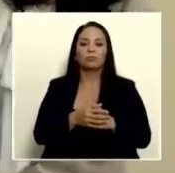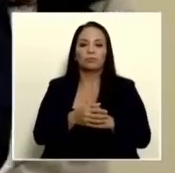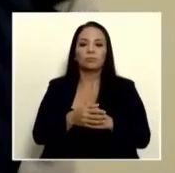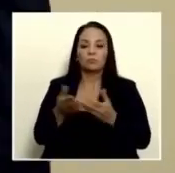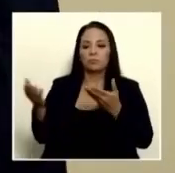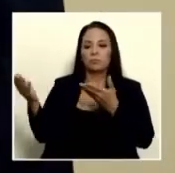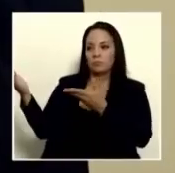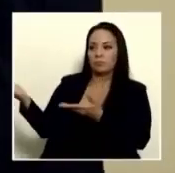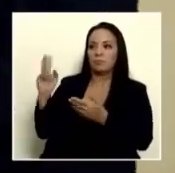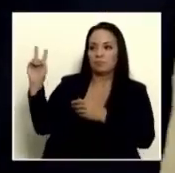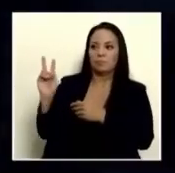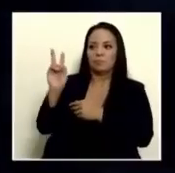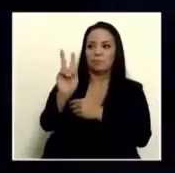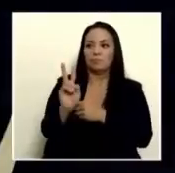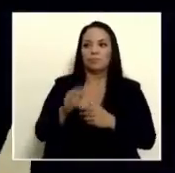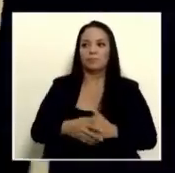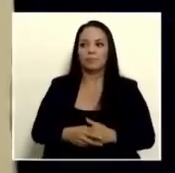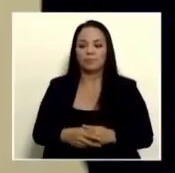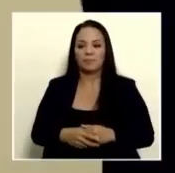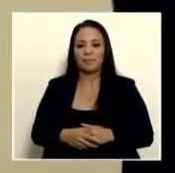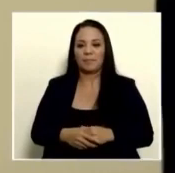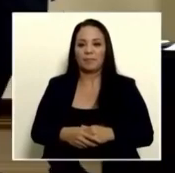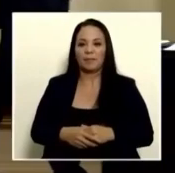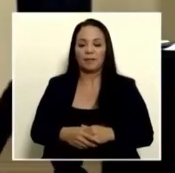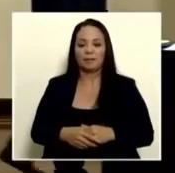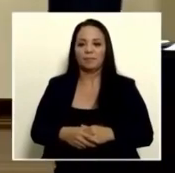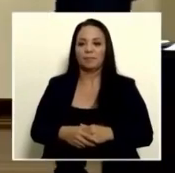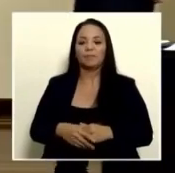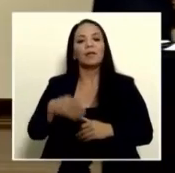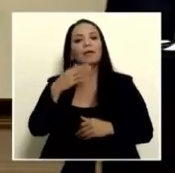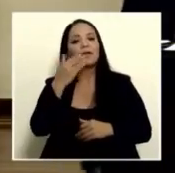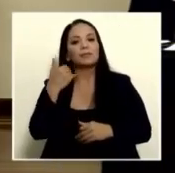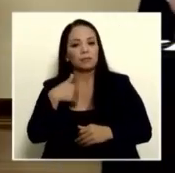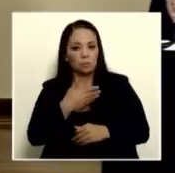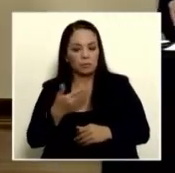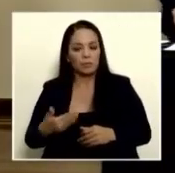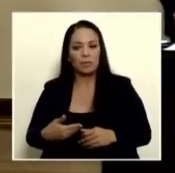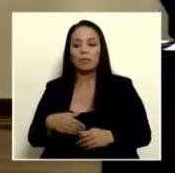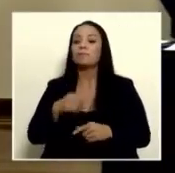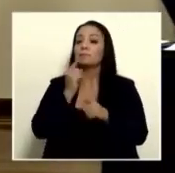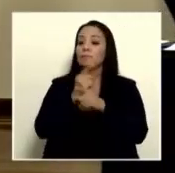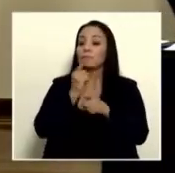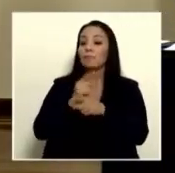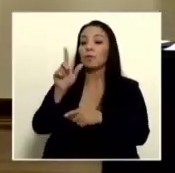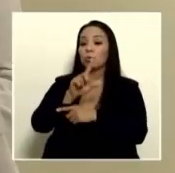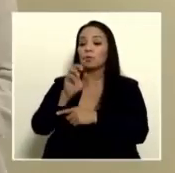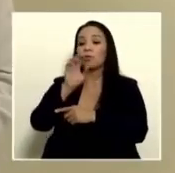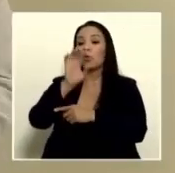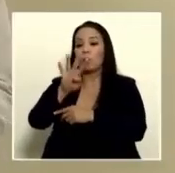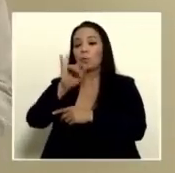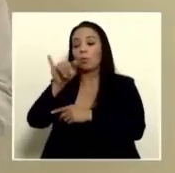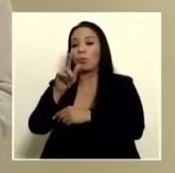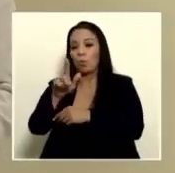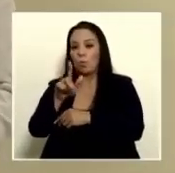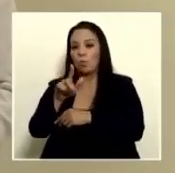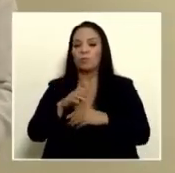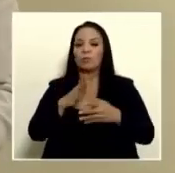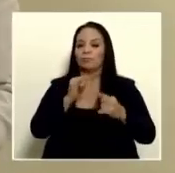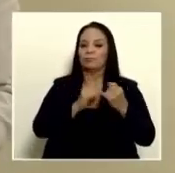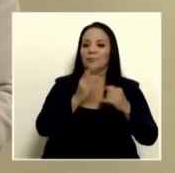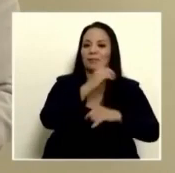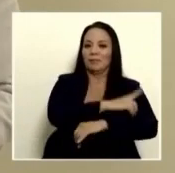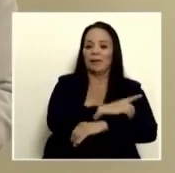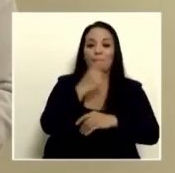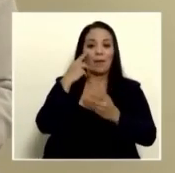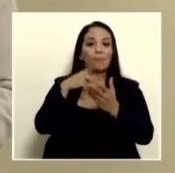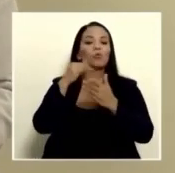pasen señoras por favor gracias presidente bueno efectivamente el lunes 4 de julio se le quemó el día es decir el